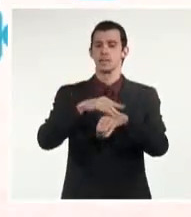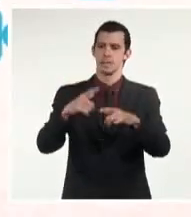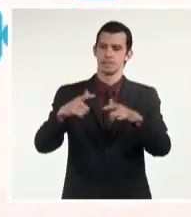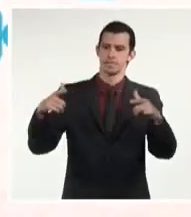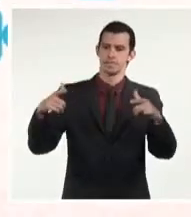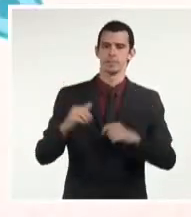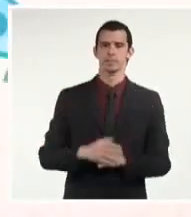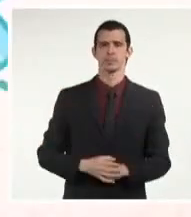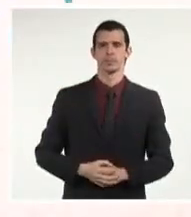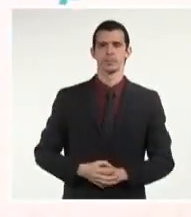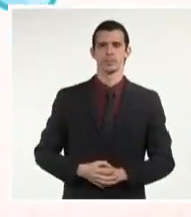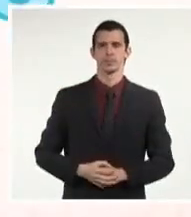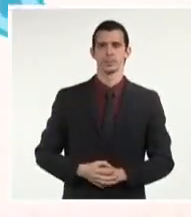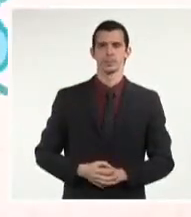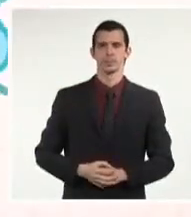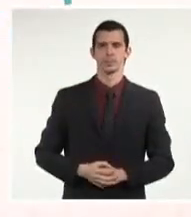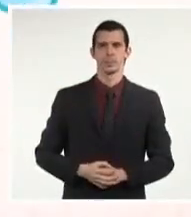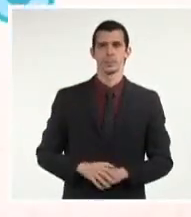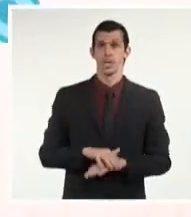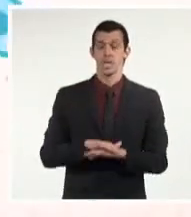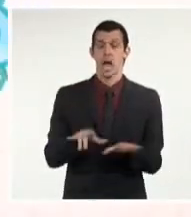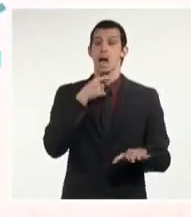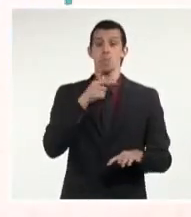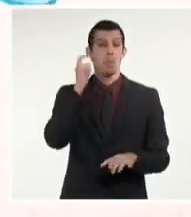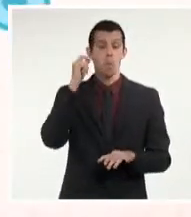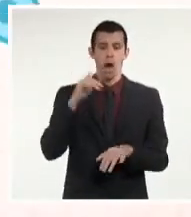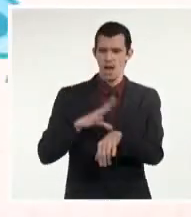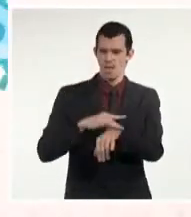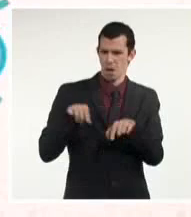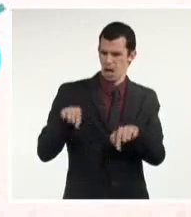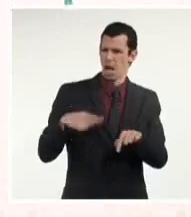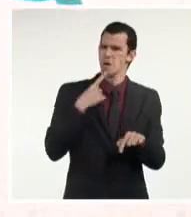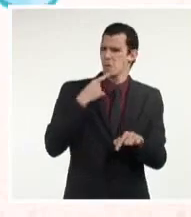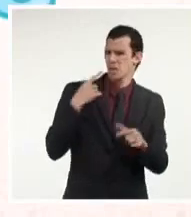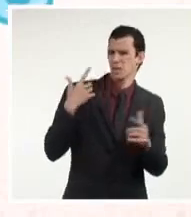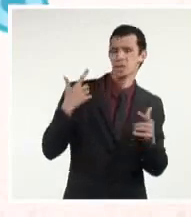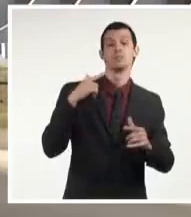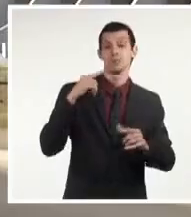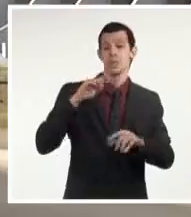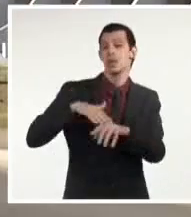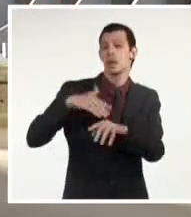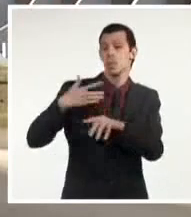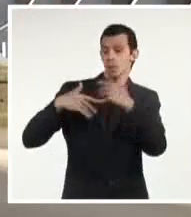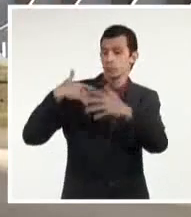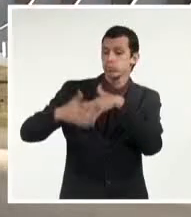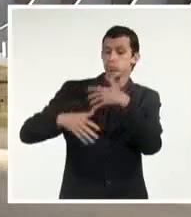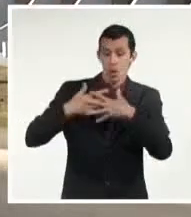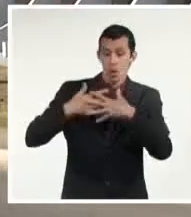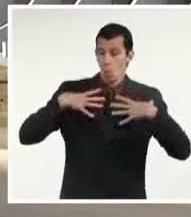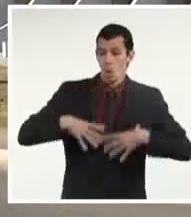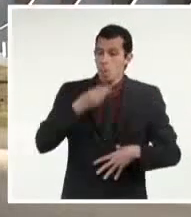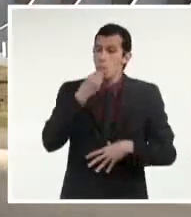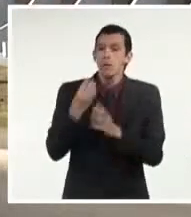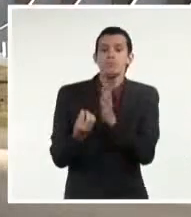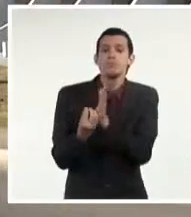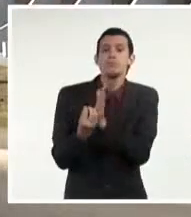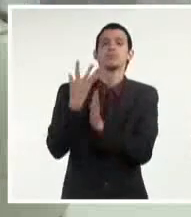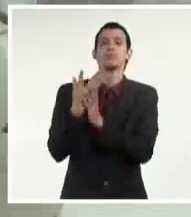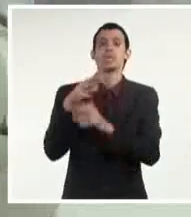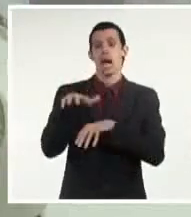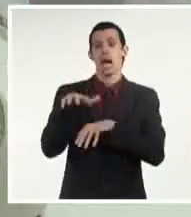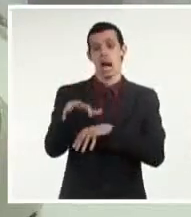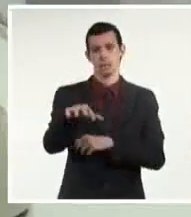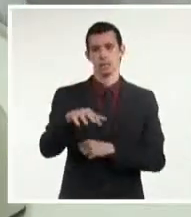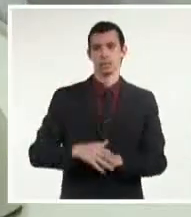causas de aparición del cáncer cérvico-uterino en la mujer. Para combatir este problema de salud en Cuba, el Centro Nacional de